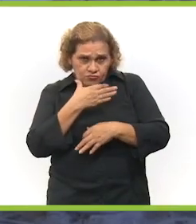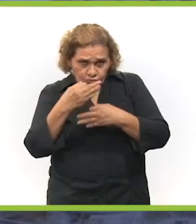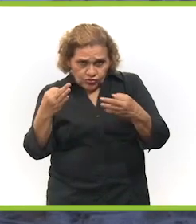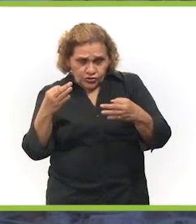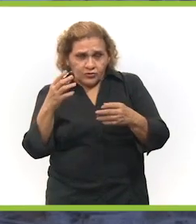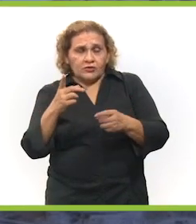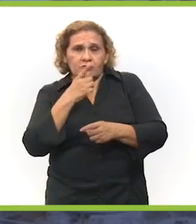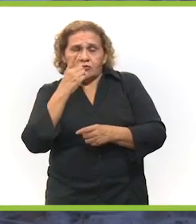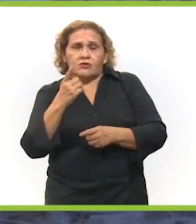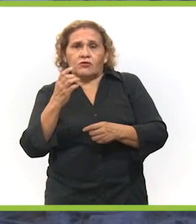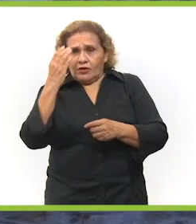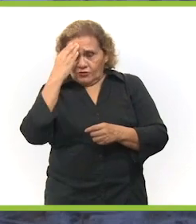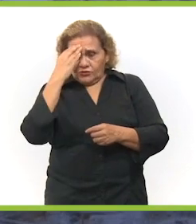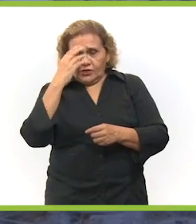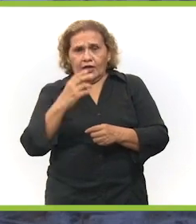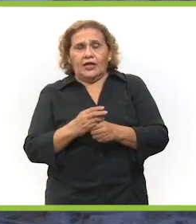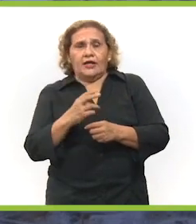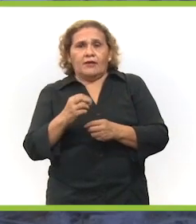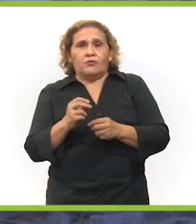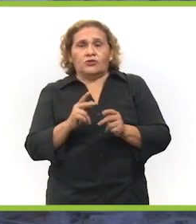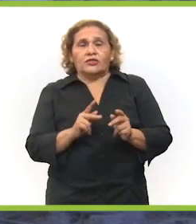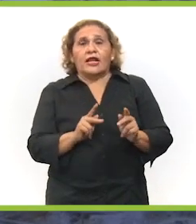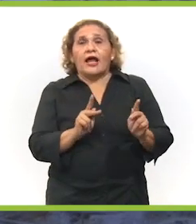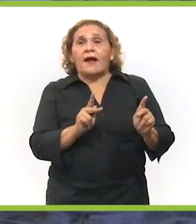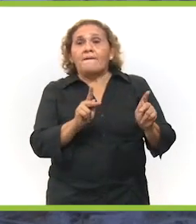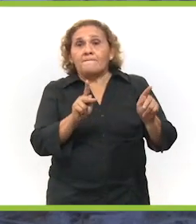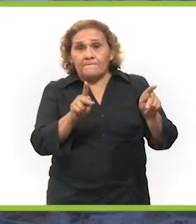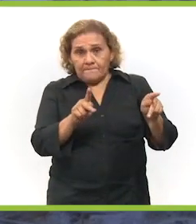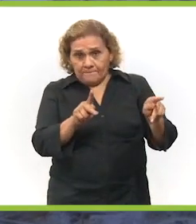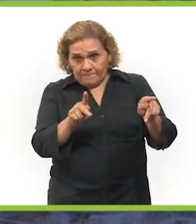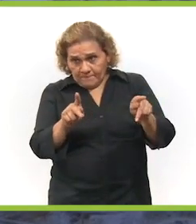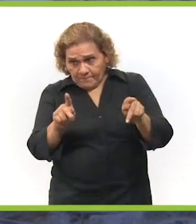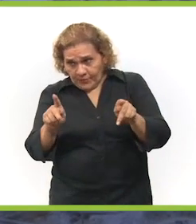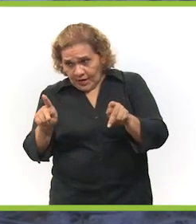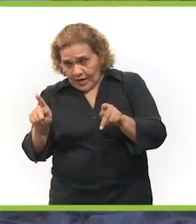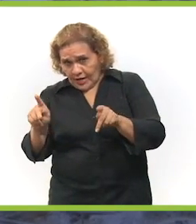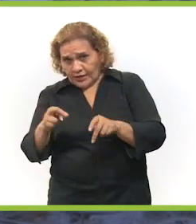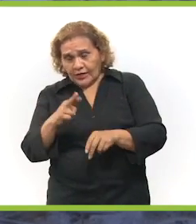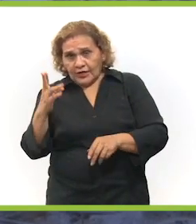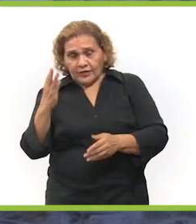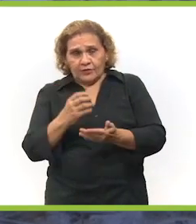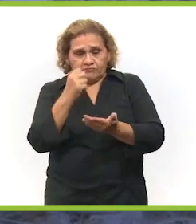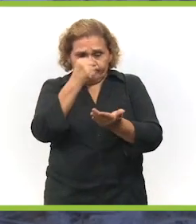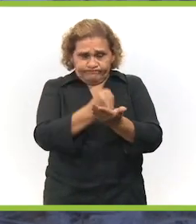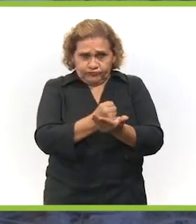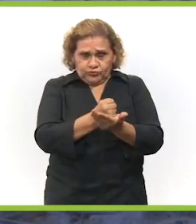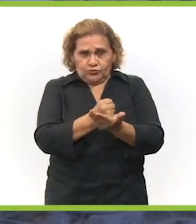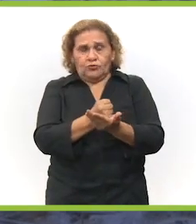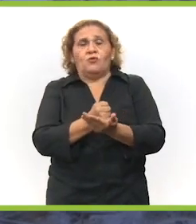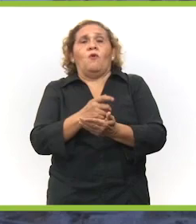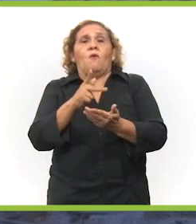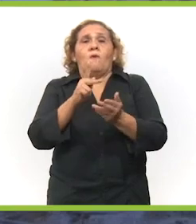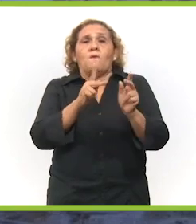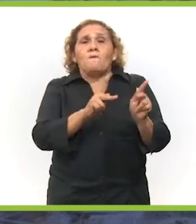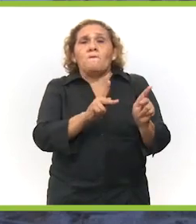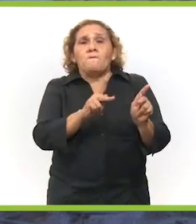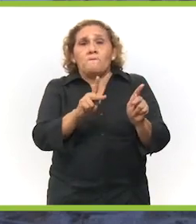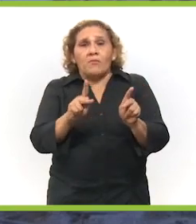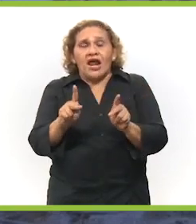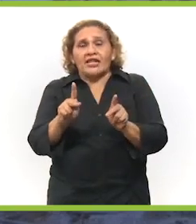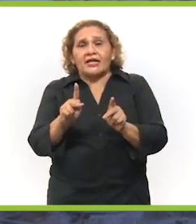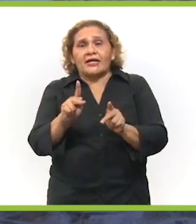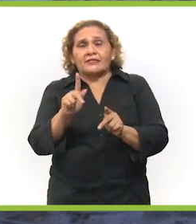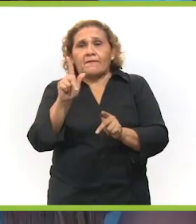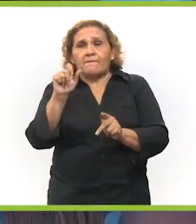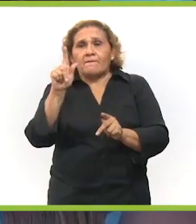noticias, gobernador, recientemente también dieron a conocer que varias de nuestras playas yucatecas recibieron la certificación como playas